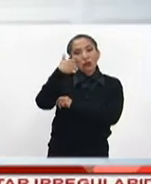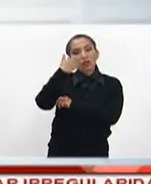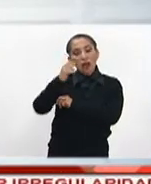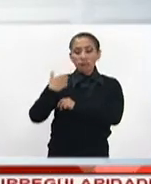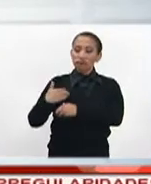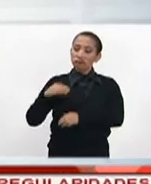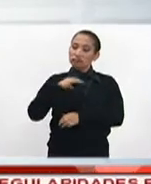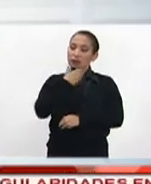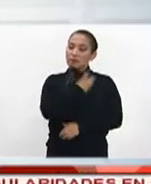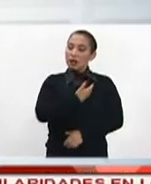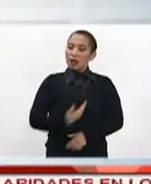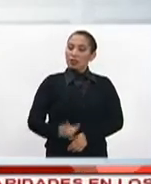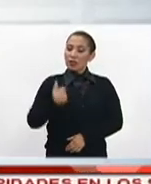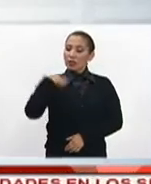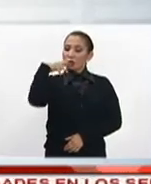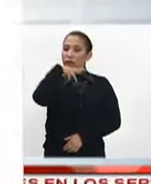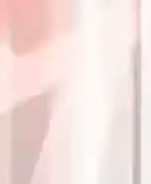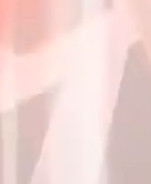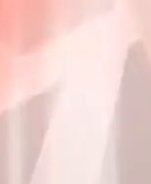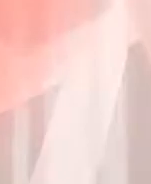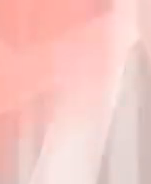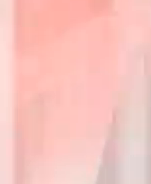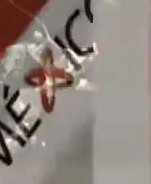postularse para la presidencia de Rusia.